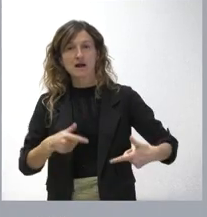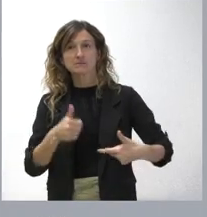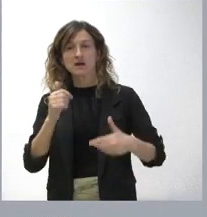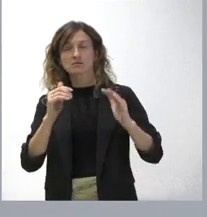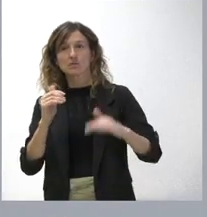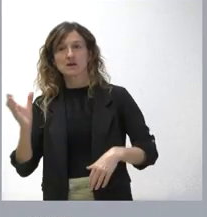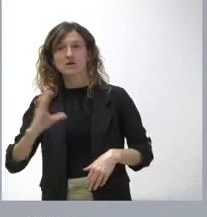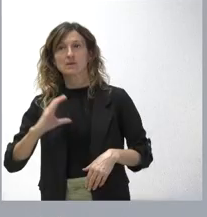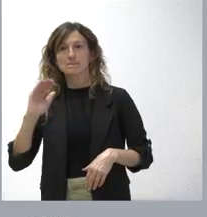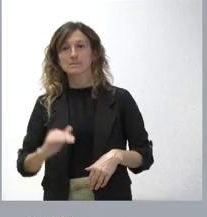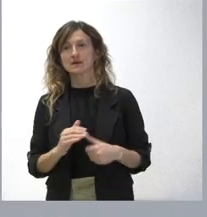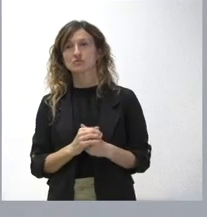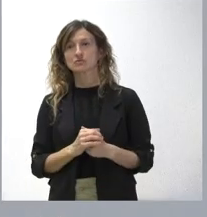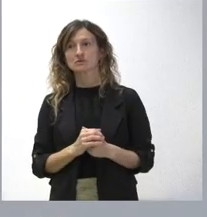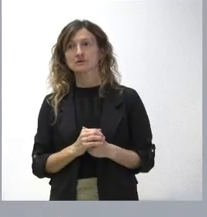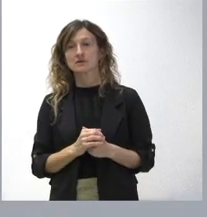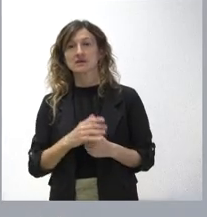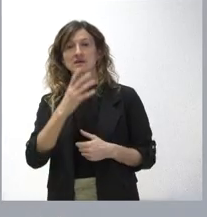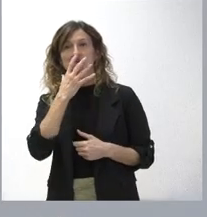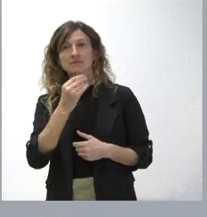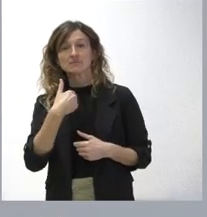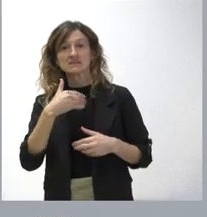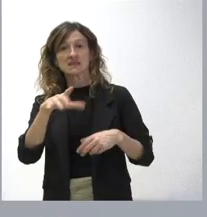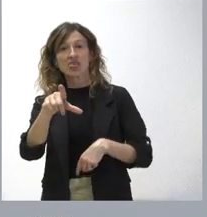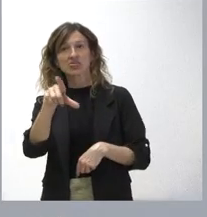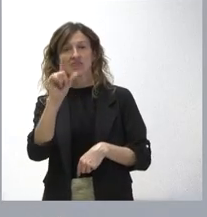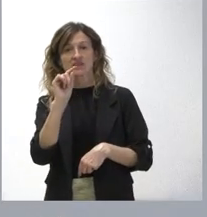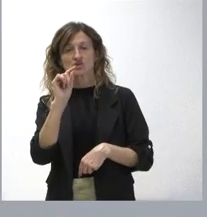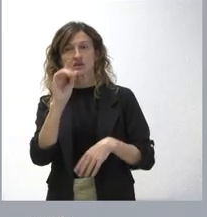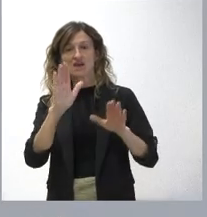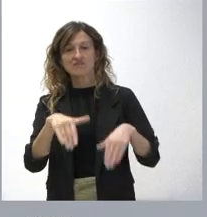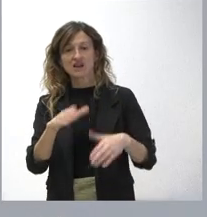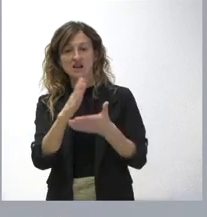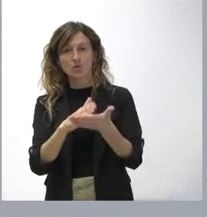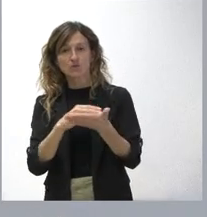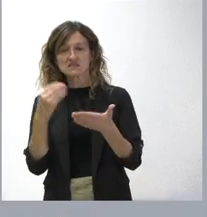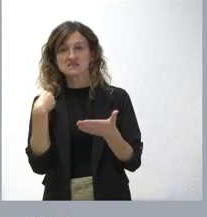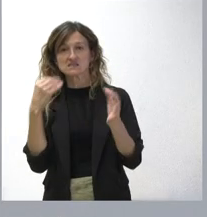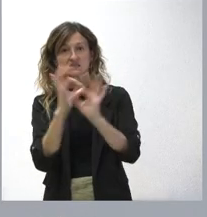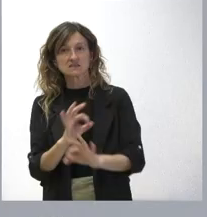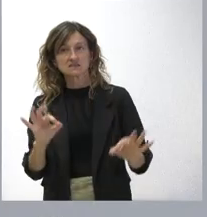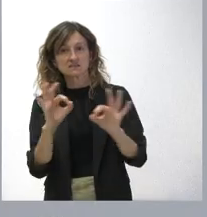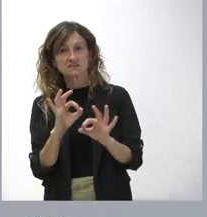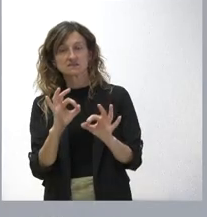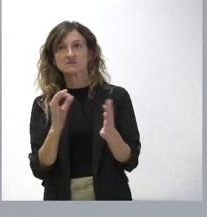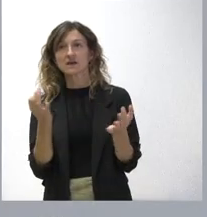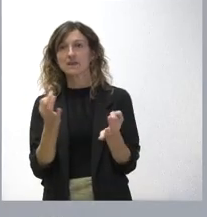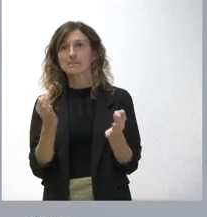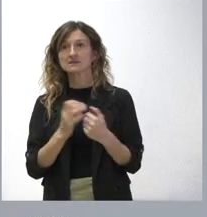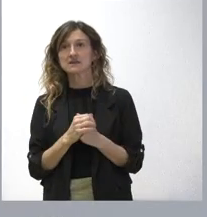menores ingresos. Entendemos que si alguien toma decisiones sin contar con las comunidades afectadas, debe